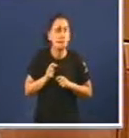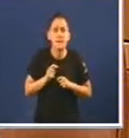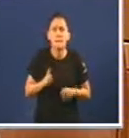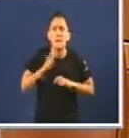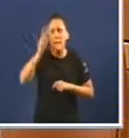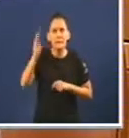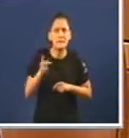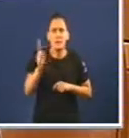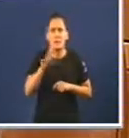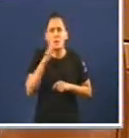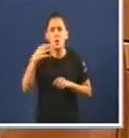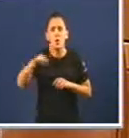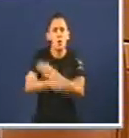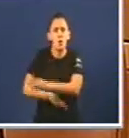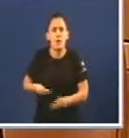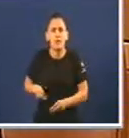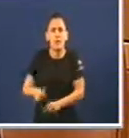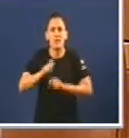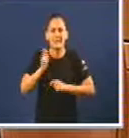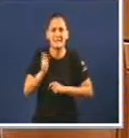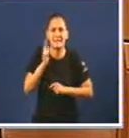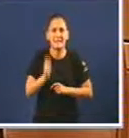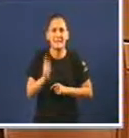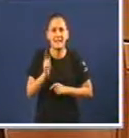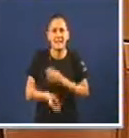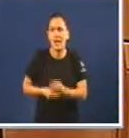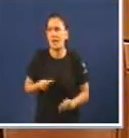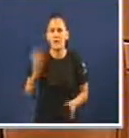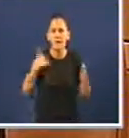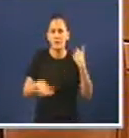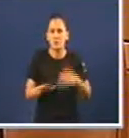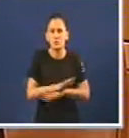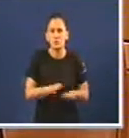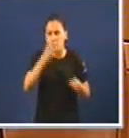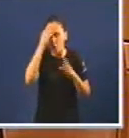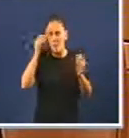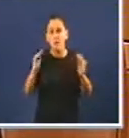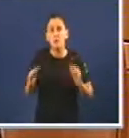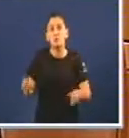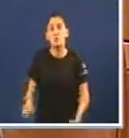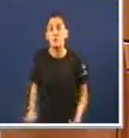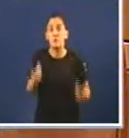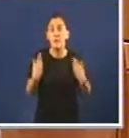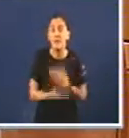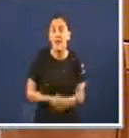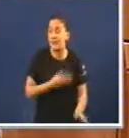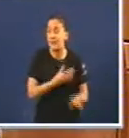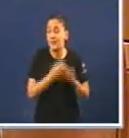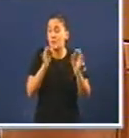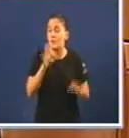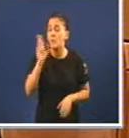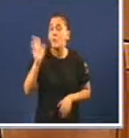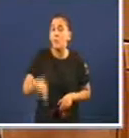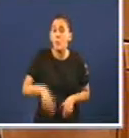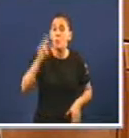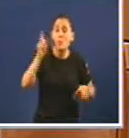atención, porque foi o único que fixo vostede. O que nos ten acostumbrados a botar balóns fora. Esquece a súas responsabilidades como membro do Goberno que ten que